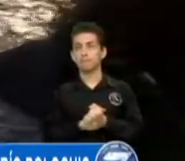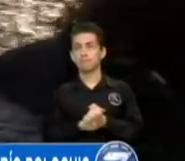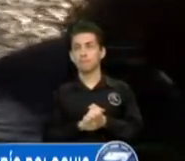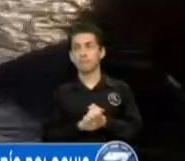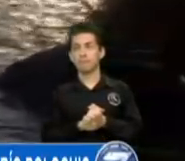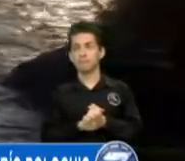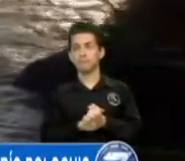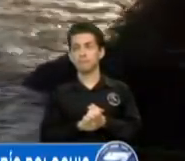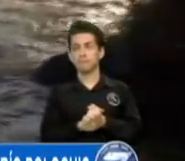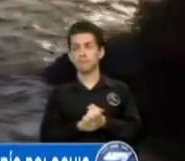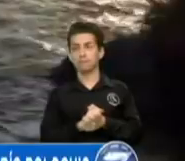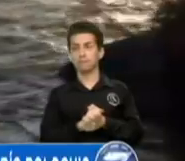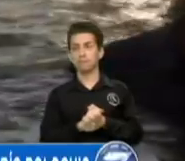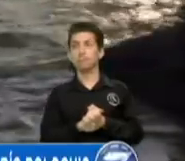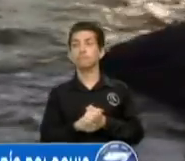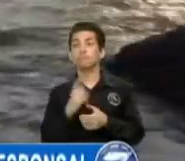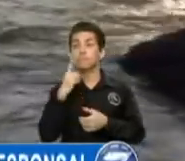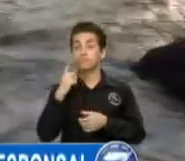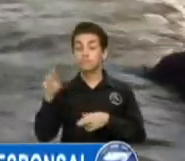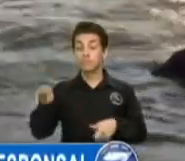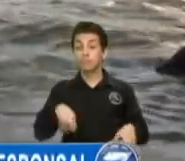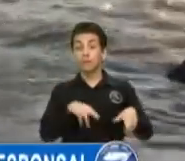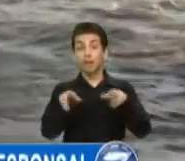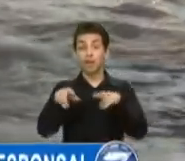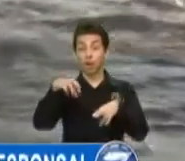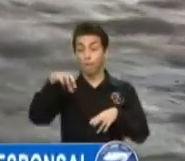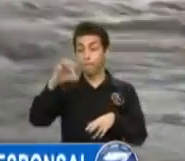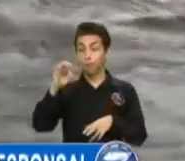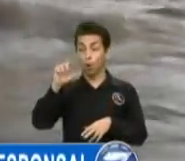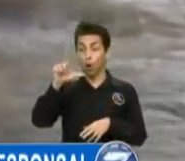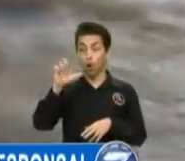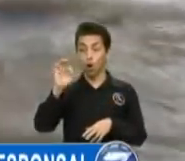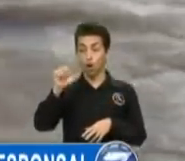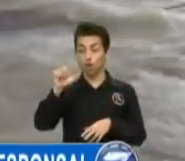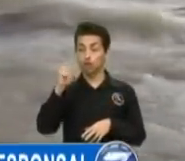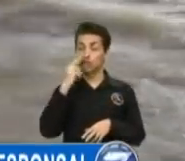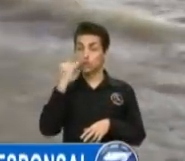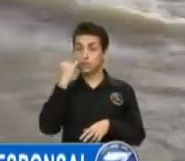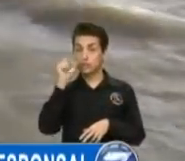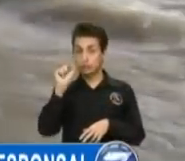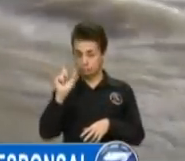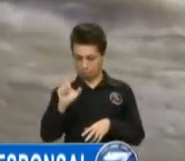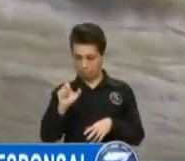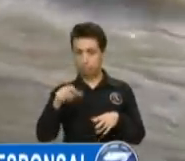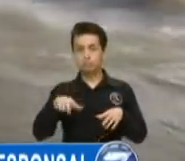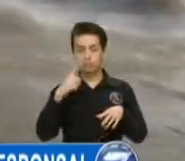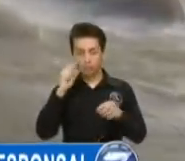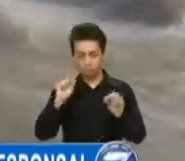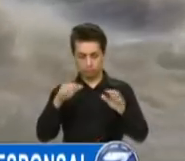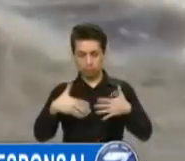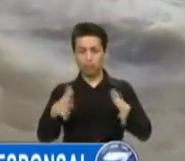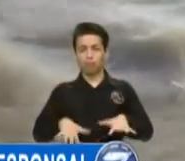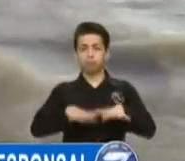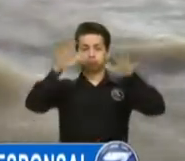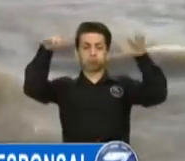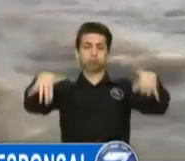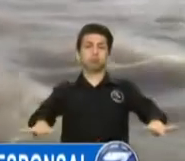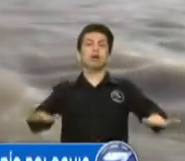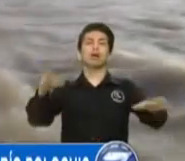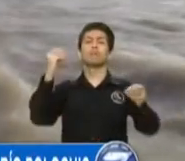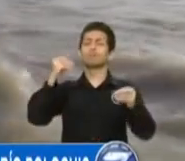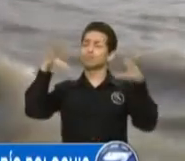El caudaloso río Polochic está a punto de desbordarse. Esto a consecuencia de las intensas lluvias que afectan al departamento de Alta Verapaz.